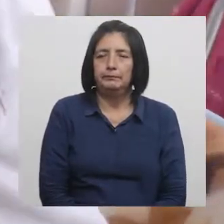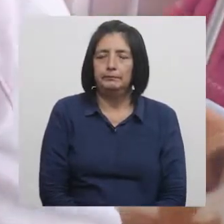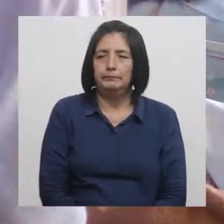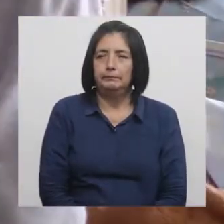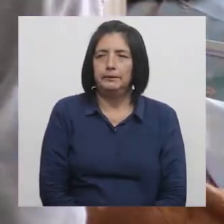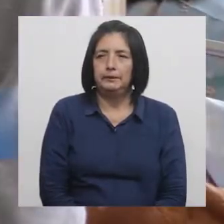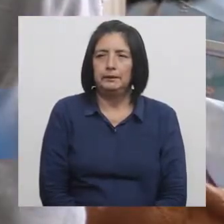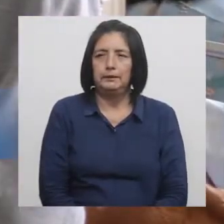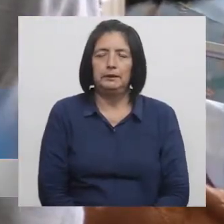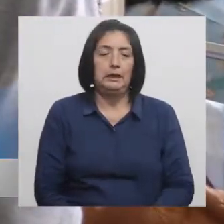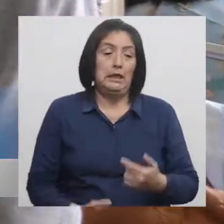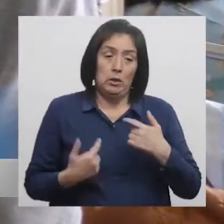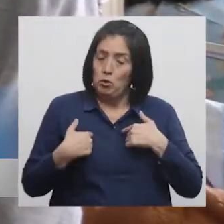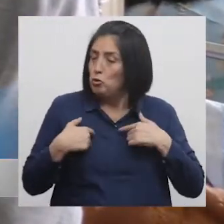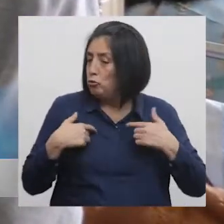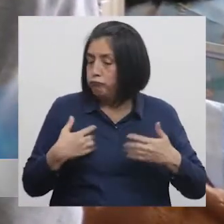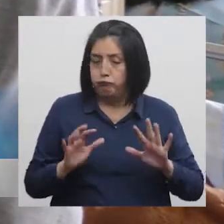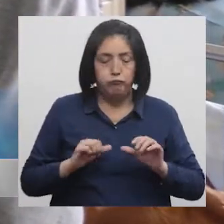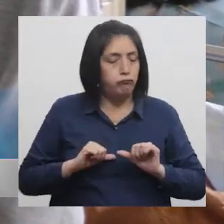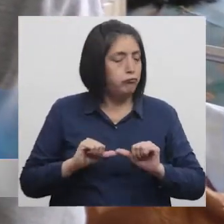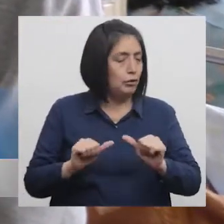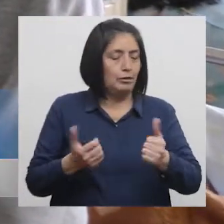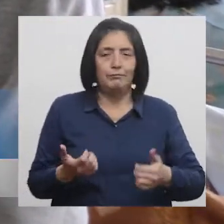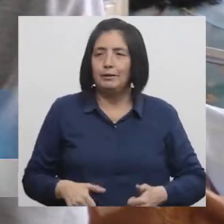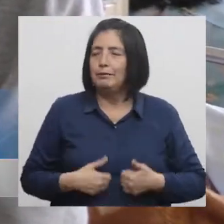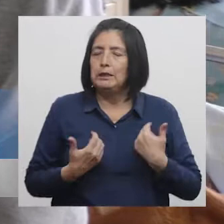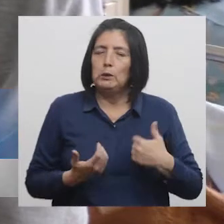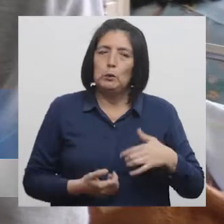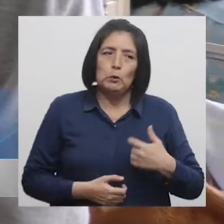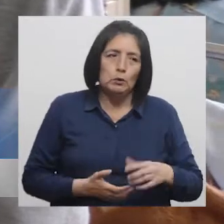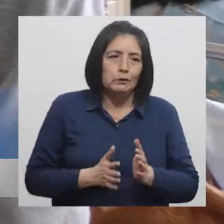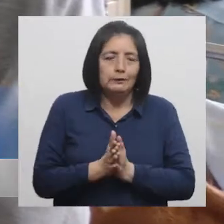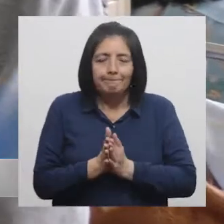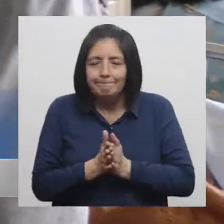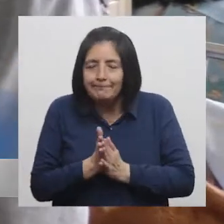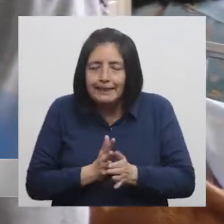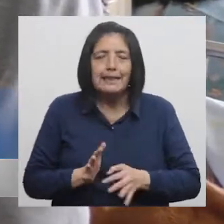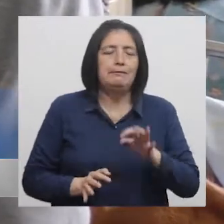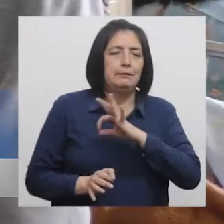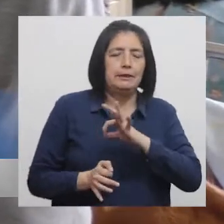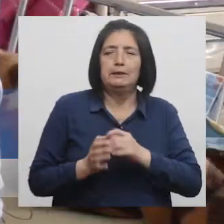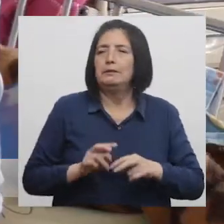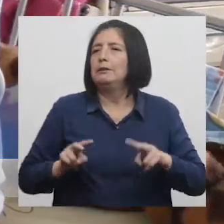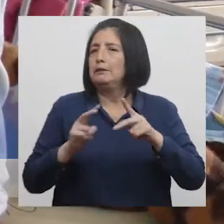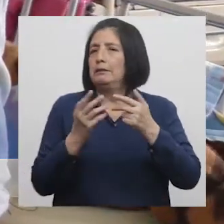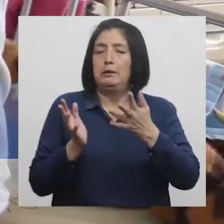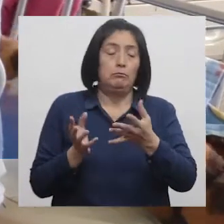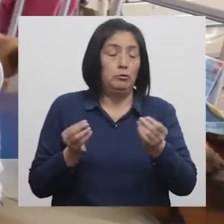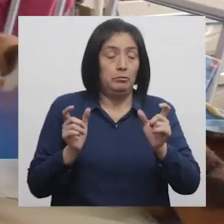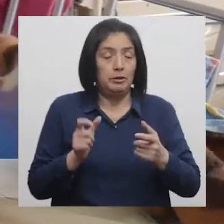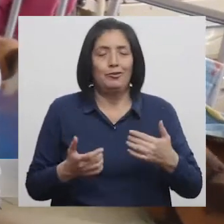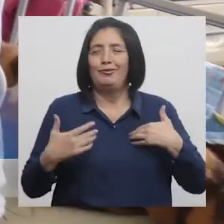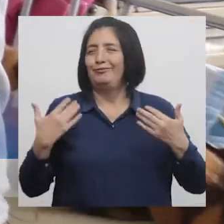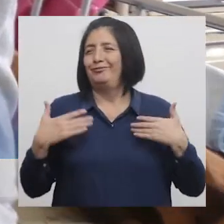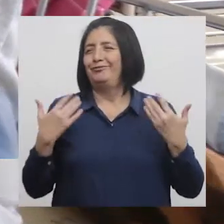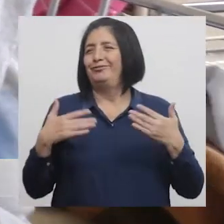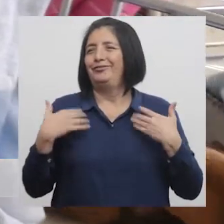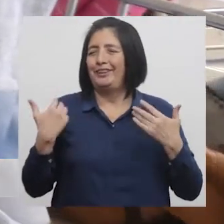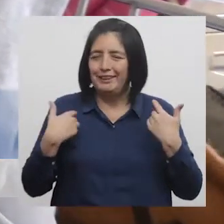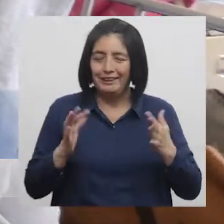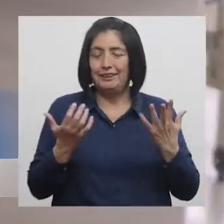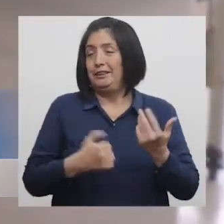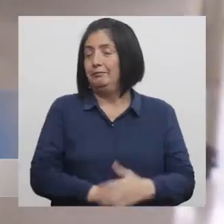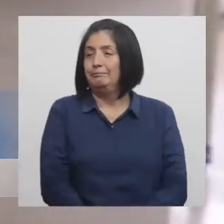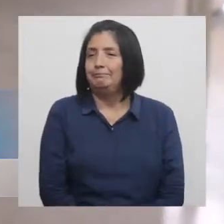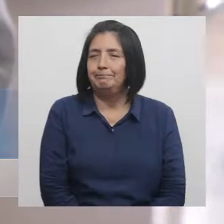Voy a seguir con mi vida Aprovechándola y valorándola más Tal vez cosas que muchos no hacen Estoy feliz de ahora estar mejor